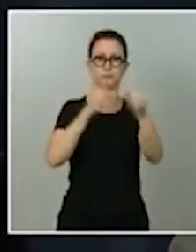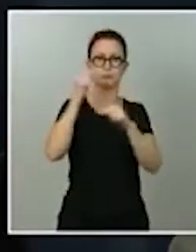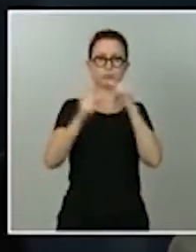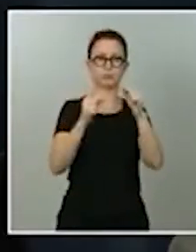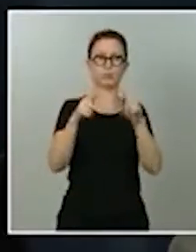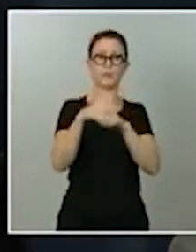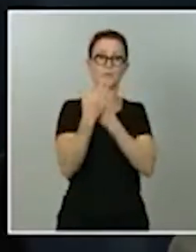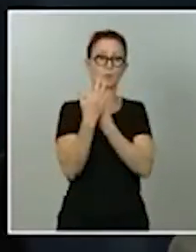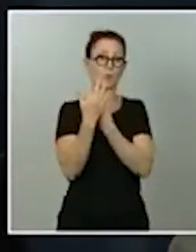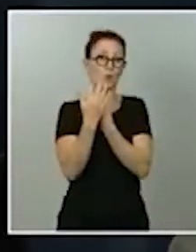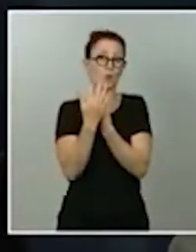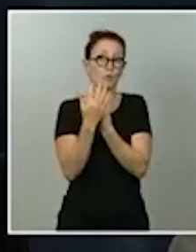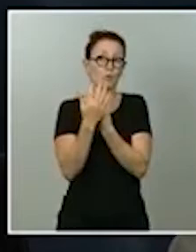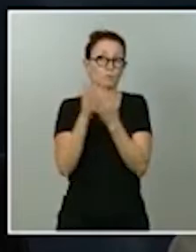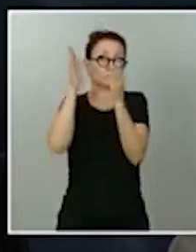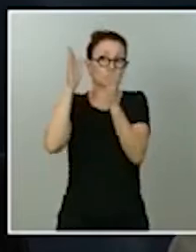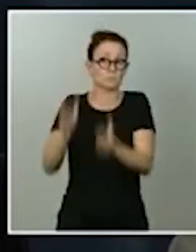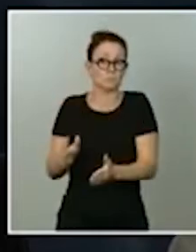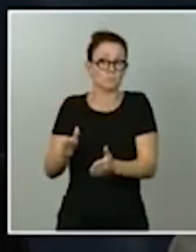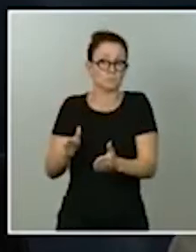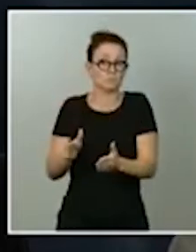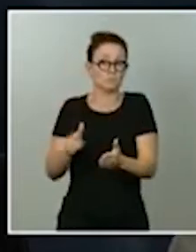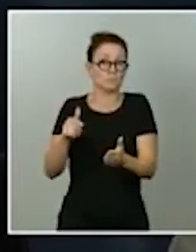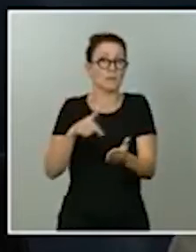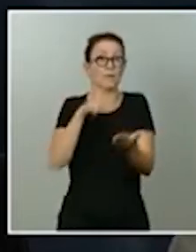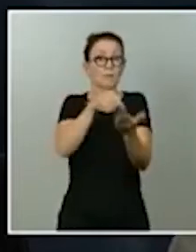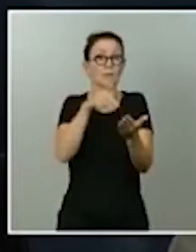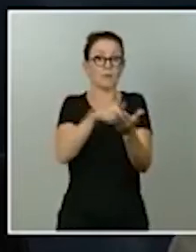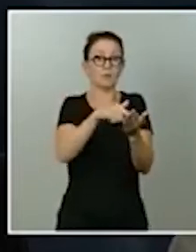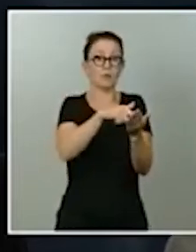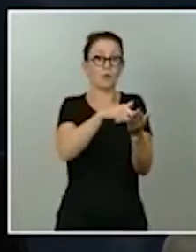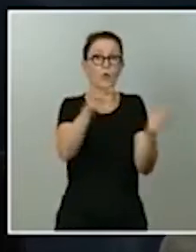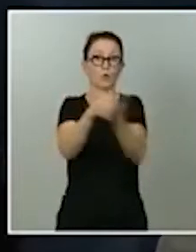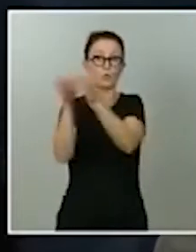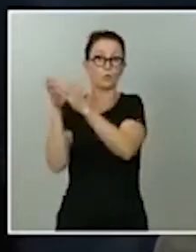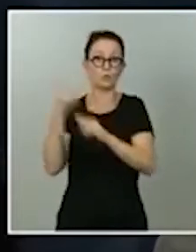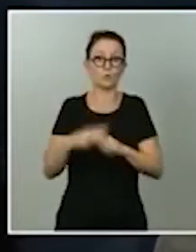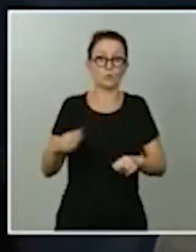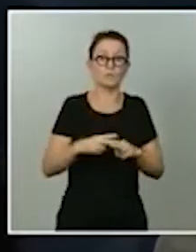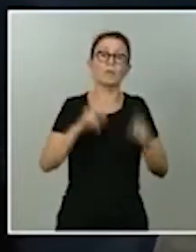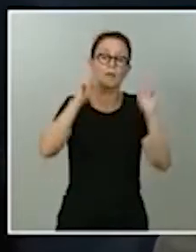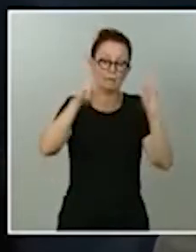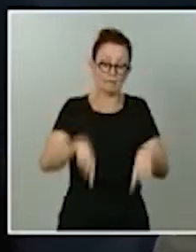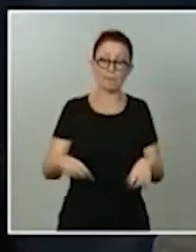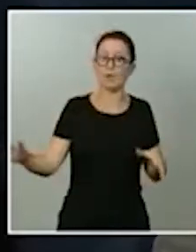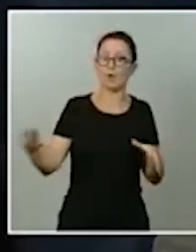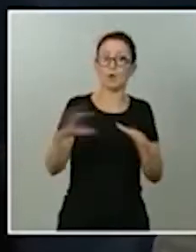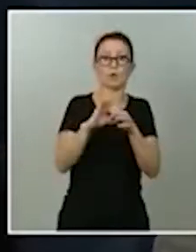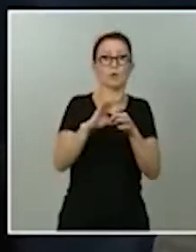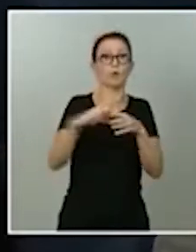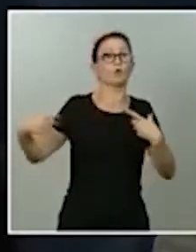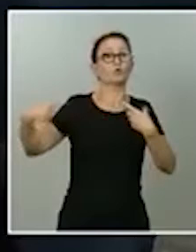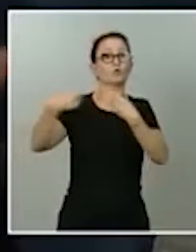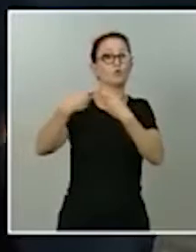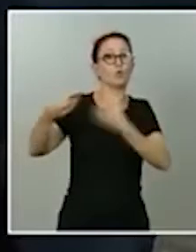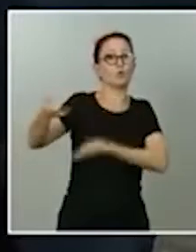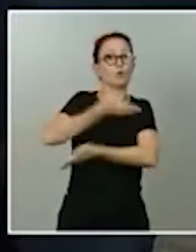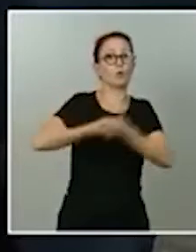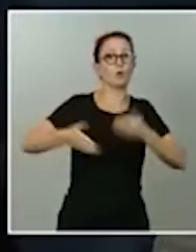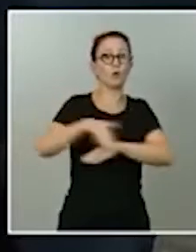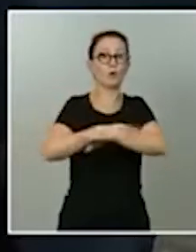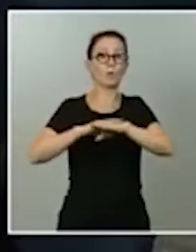usted está reclamando al resto de fuerzas políticas, y entiendo que, por supuesto, a su socio de Gobierno también unidad política, y